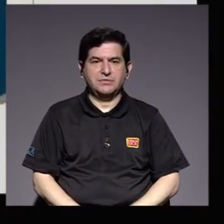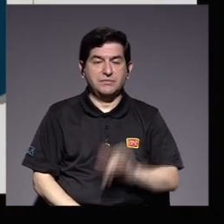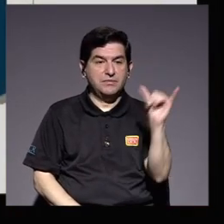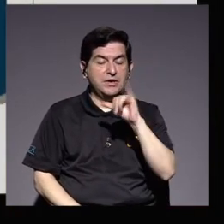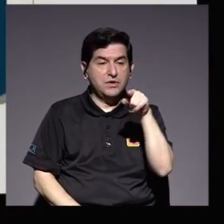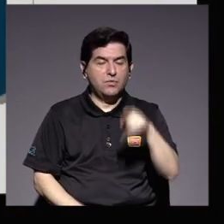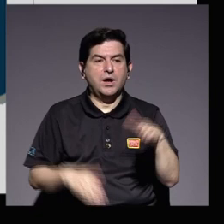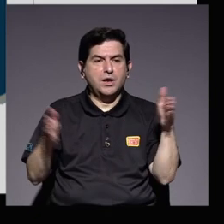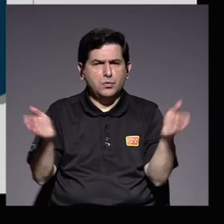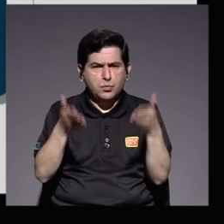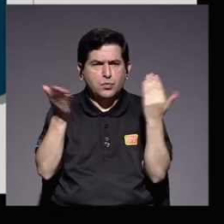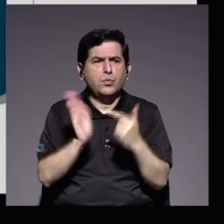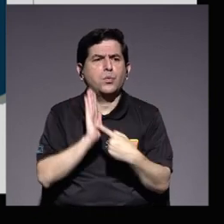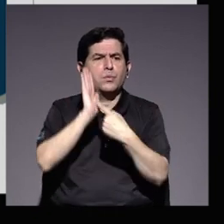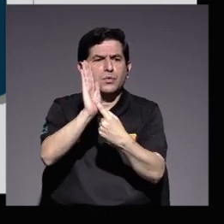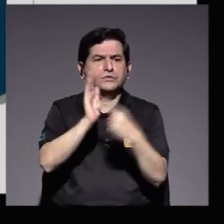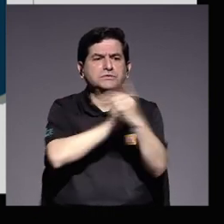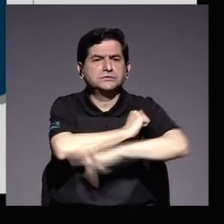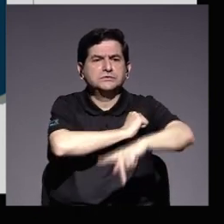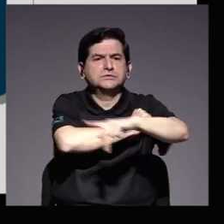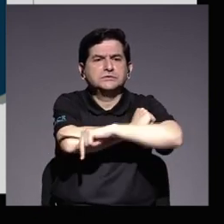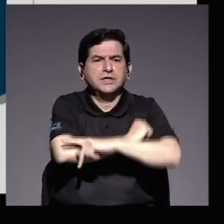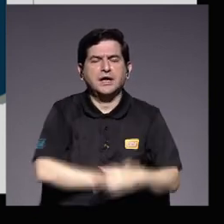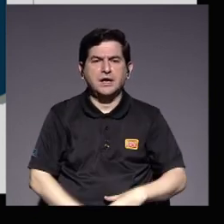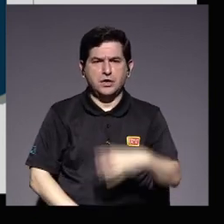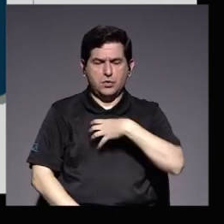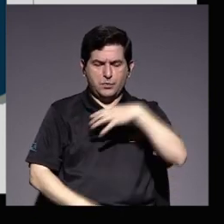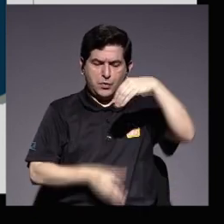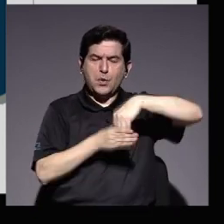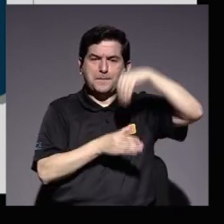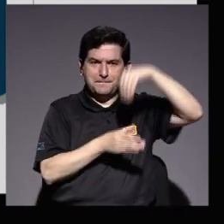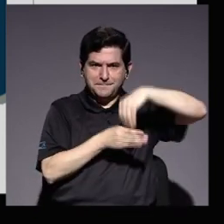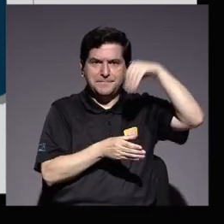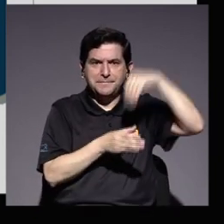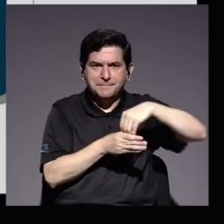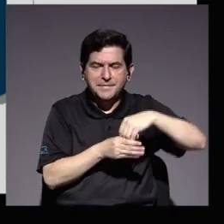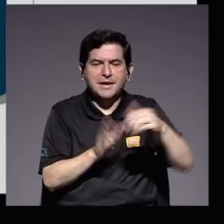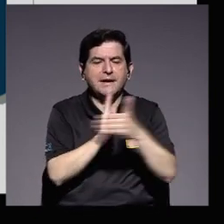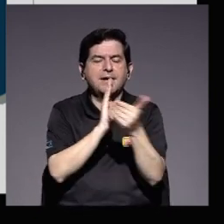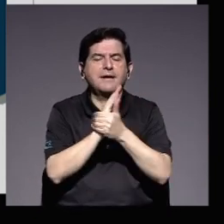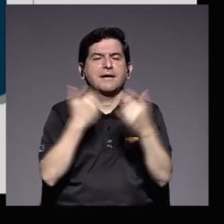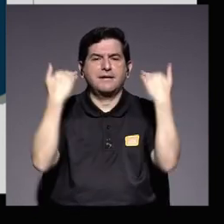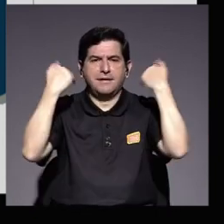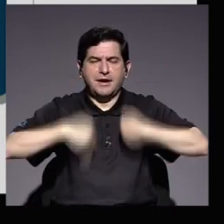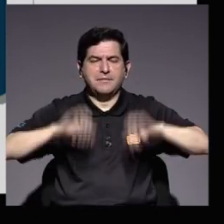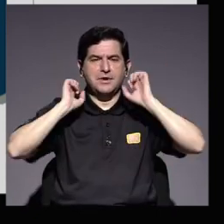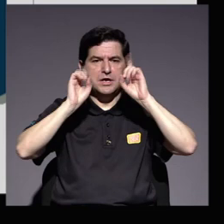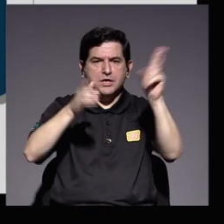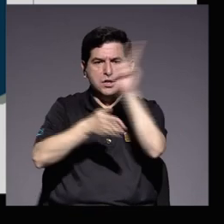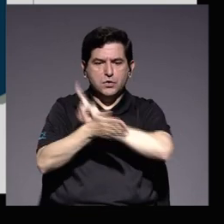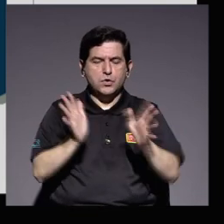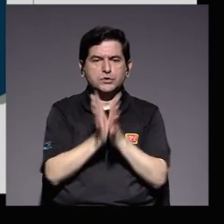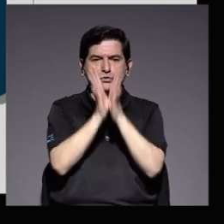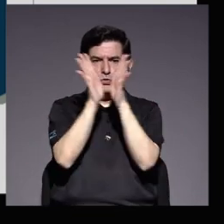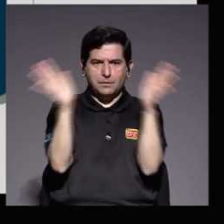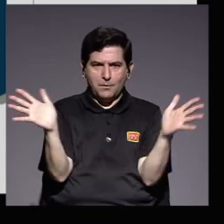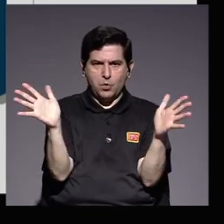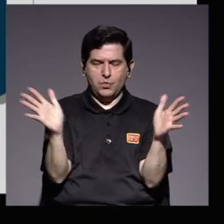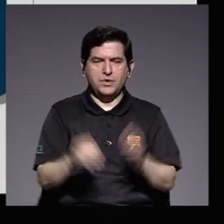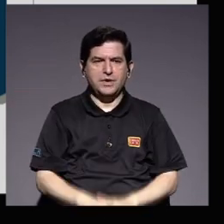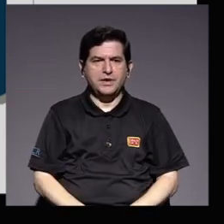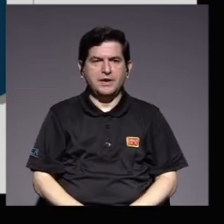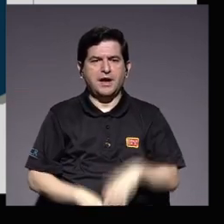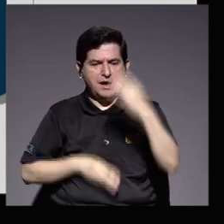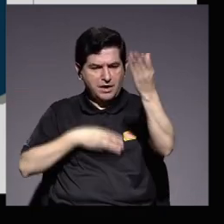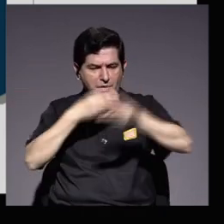un aliciente para mostrarle al país que su propia inversión en talento humano y educación superior pública se